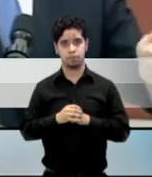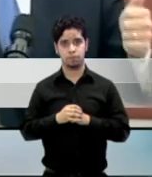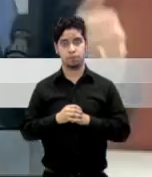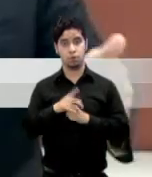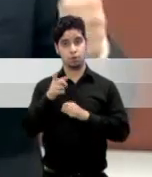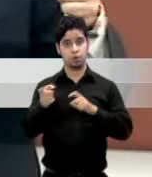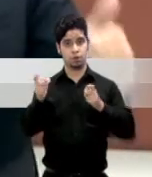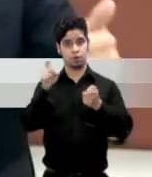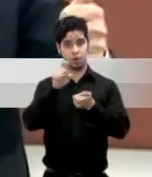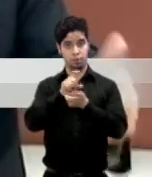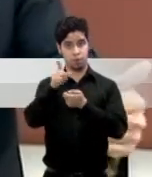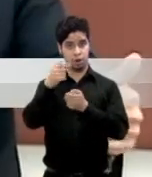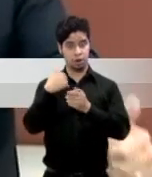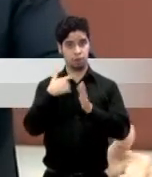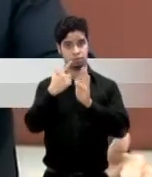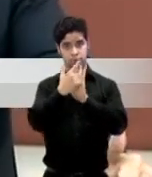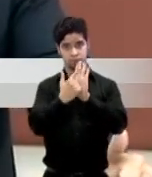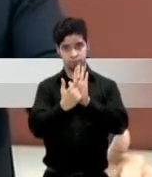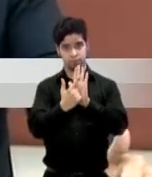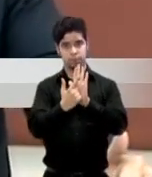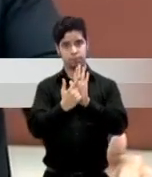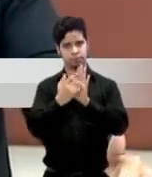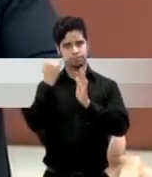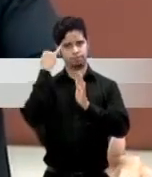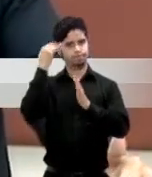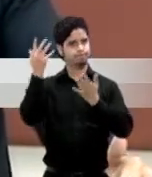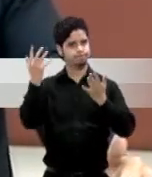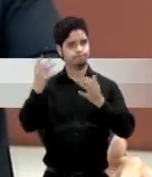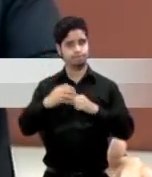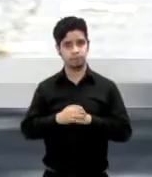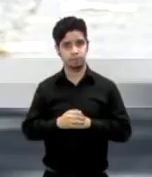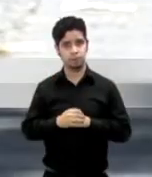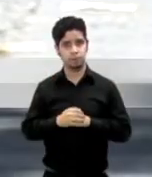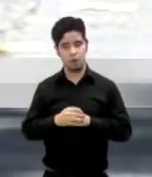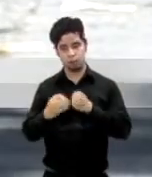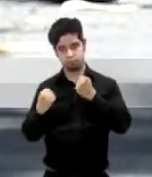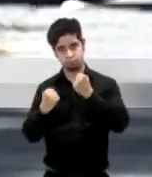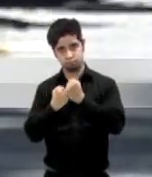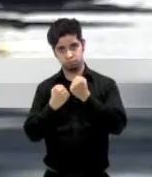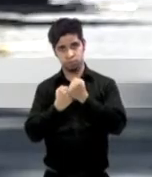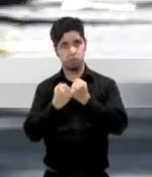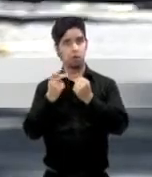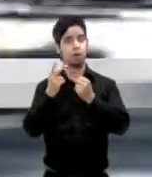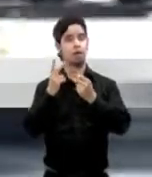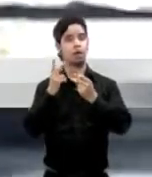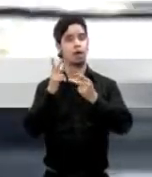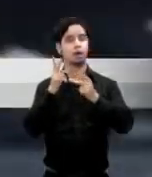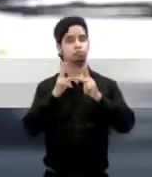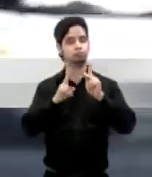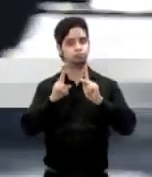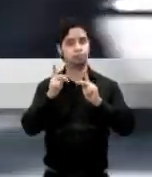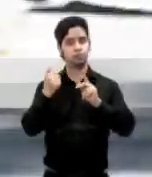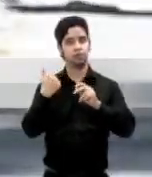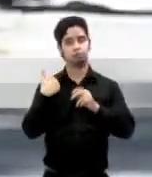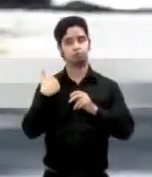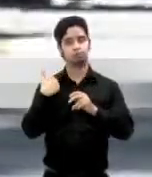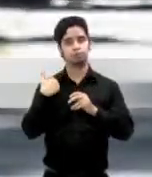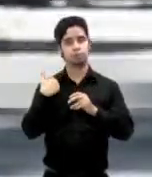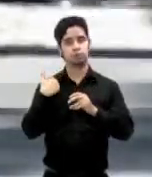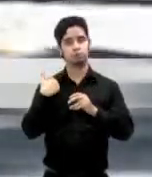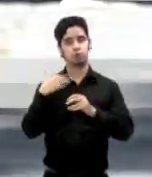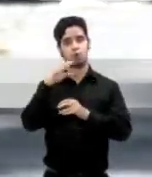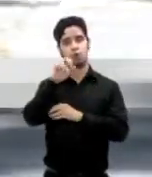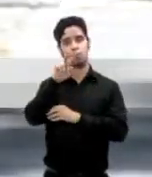cambios a la medida tienen como finalidad incentivar la rehabilitación de la persona convicta disponer de medidas alternas a la